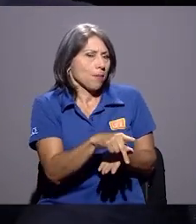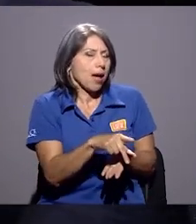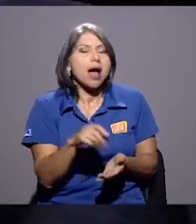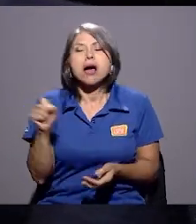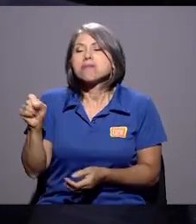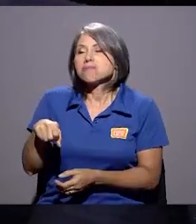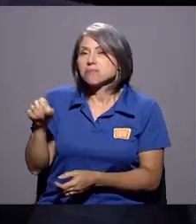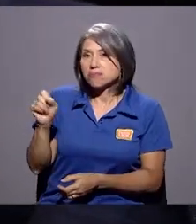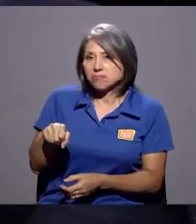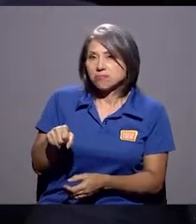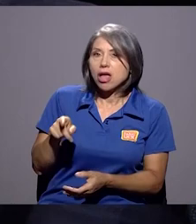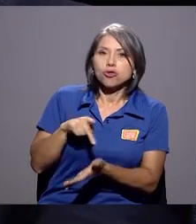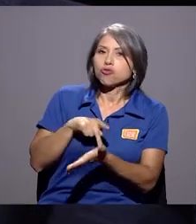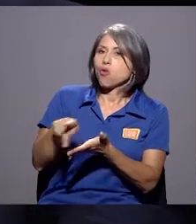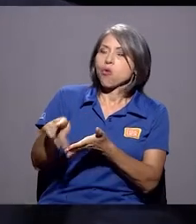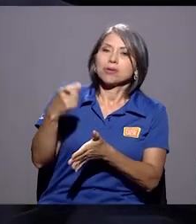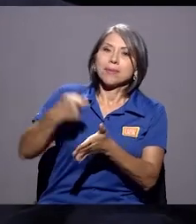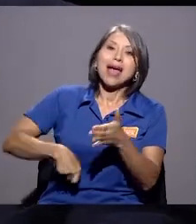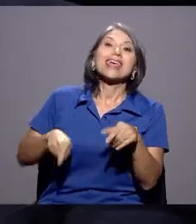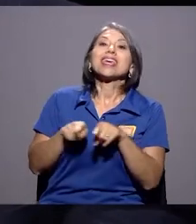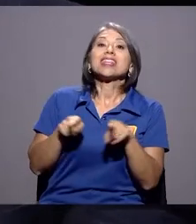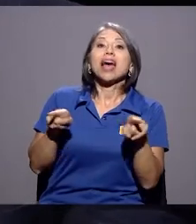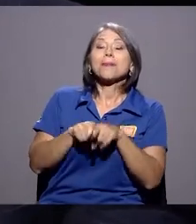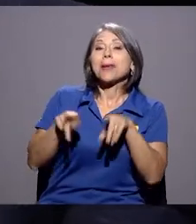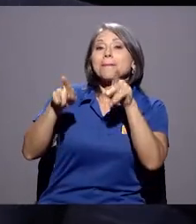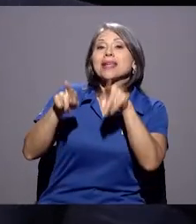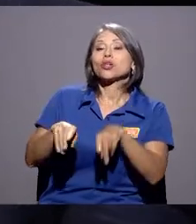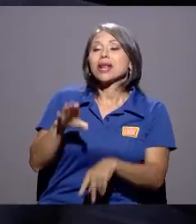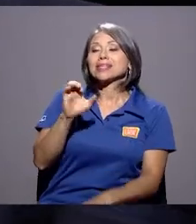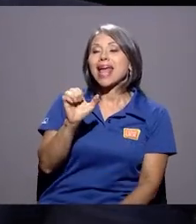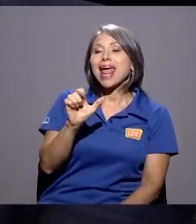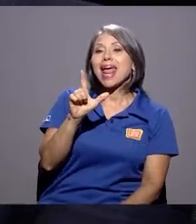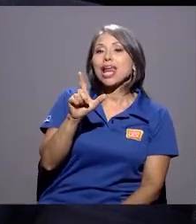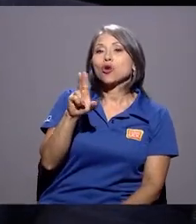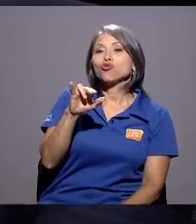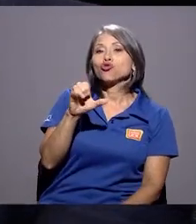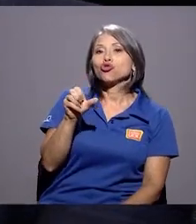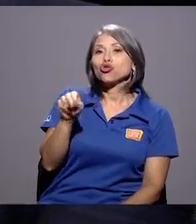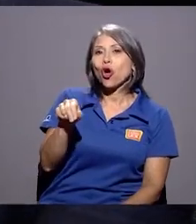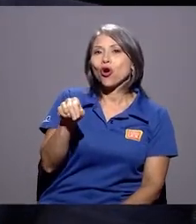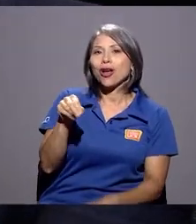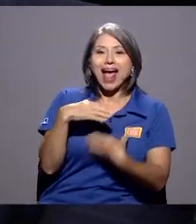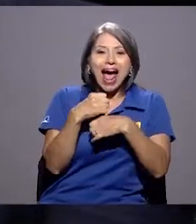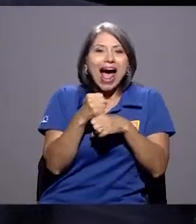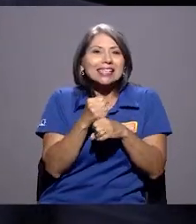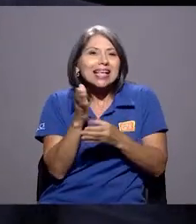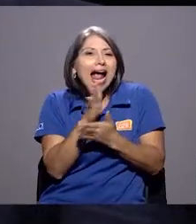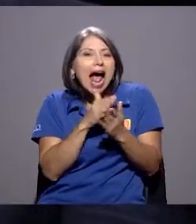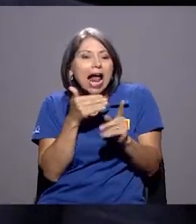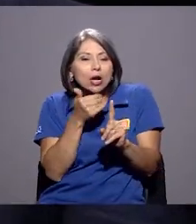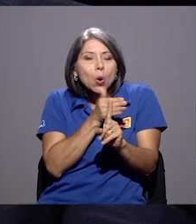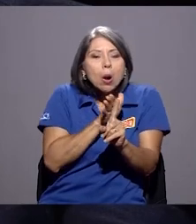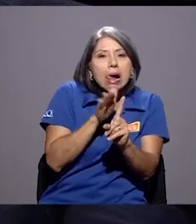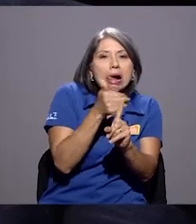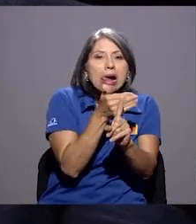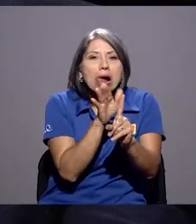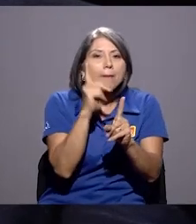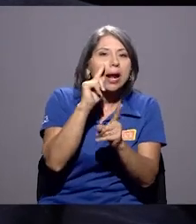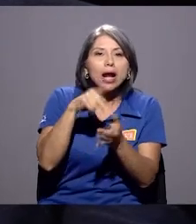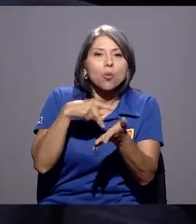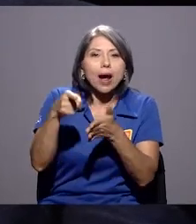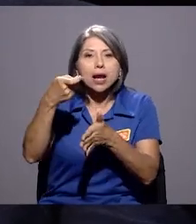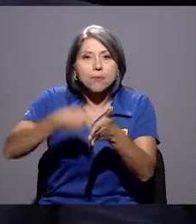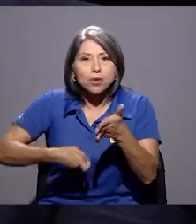una evasión fuerte y hay ilusión. Esa es. Y en ese sentido tenemos unas aduanas que